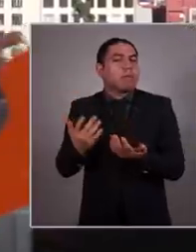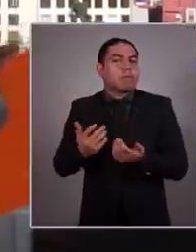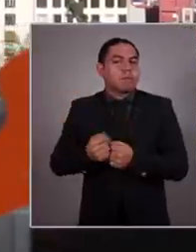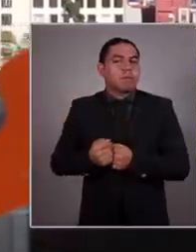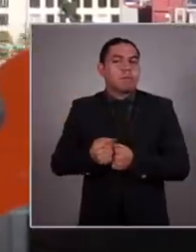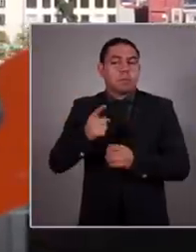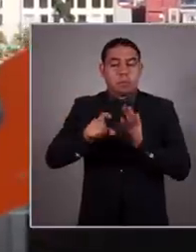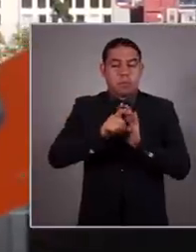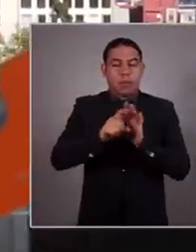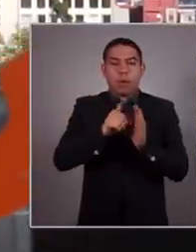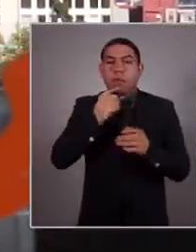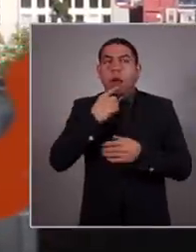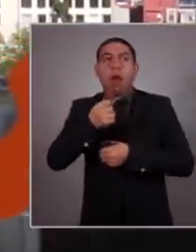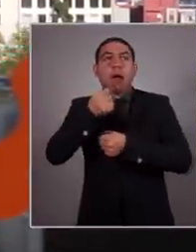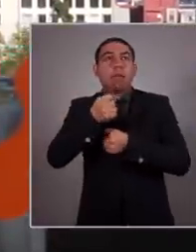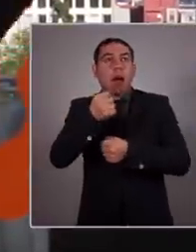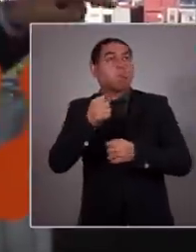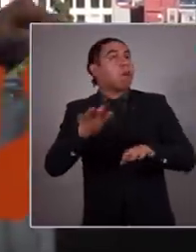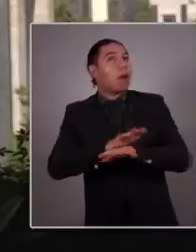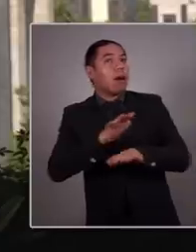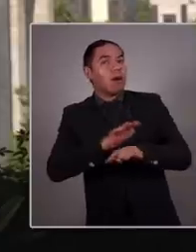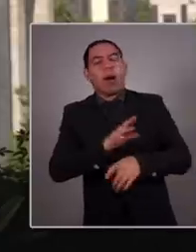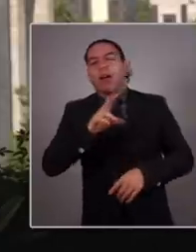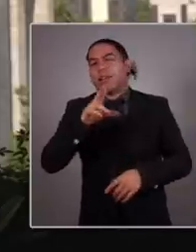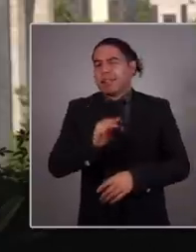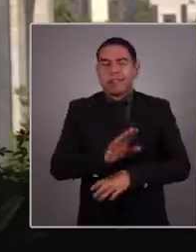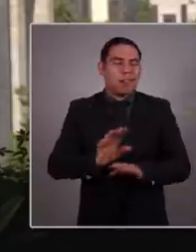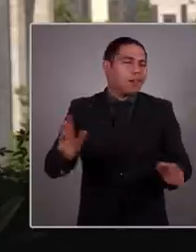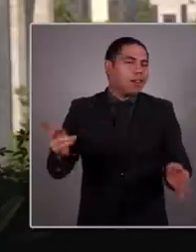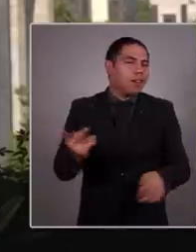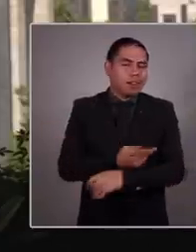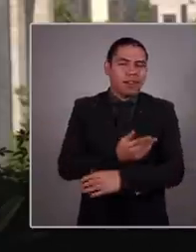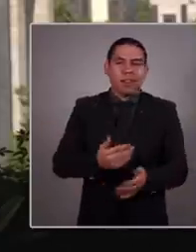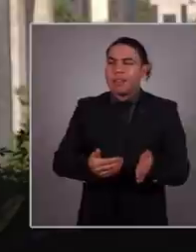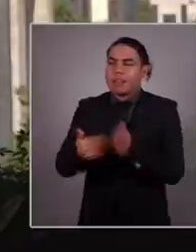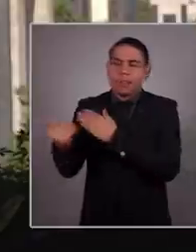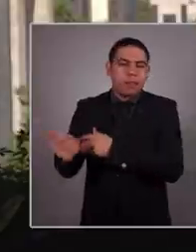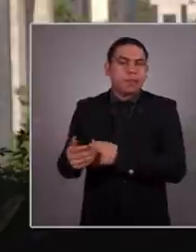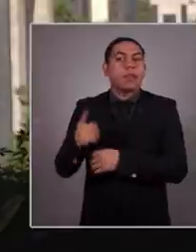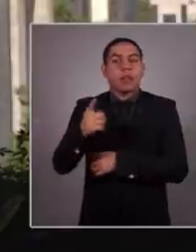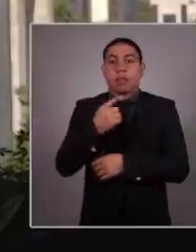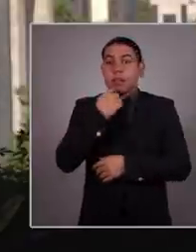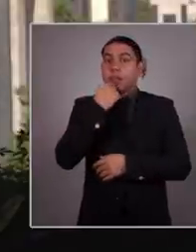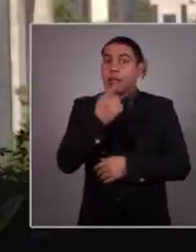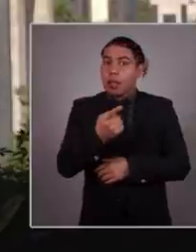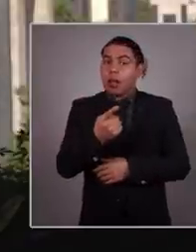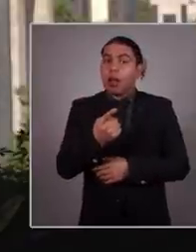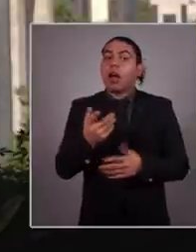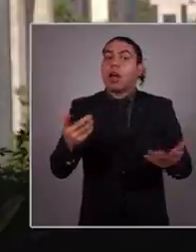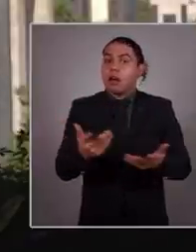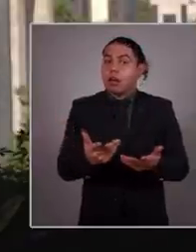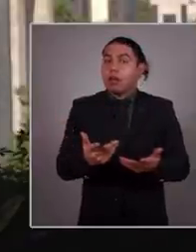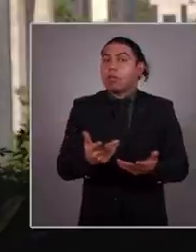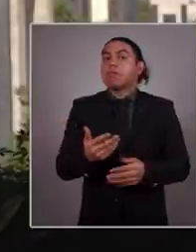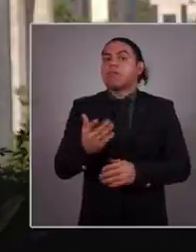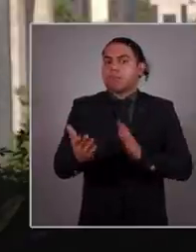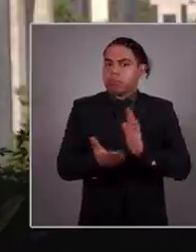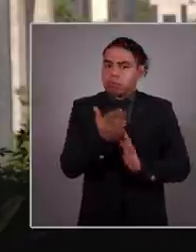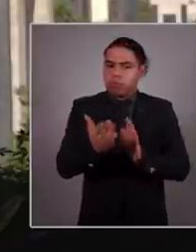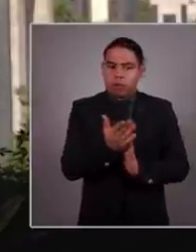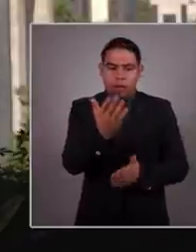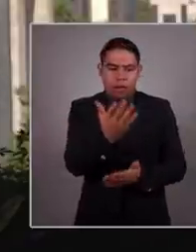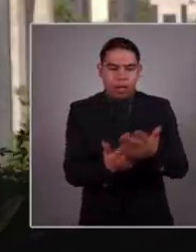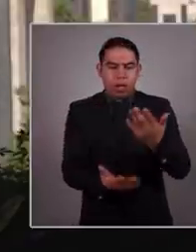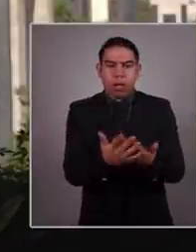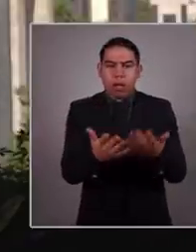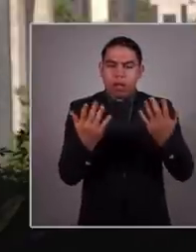hacen a través de la propaganda del gobierno. Eso también es pasado. No, la historia no se declara ni se decreta. La historia se construye con